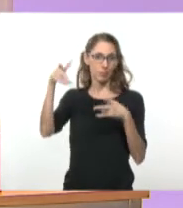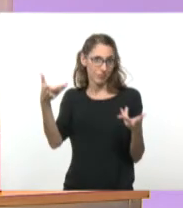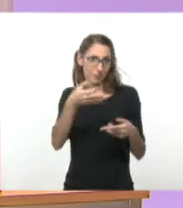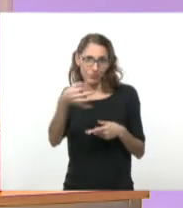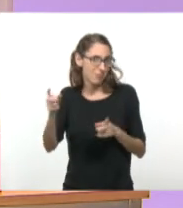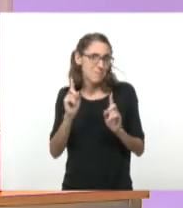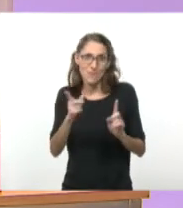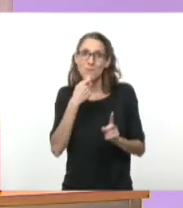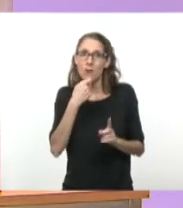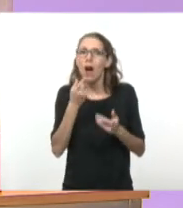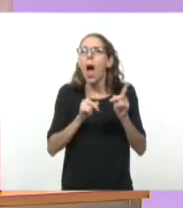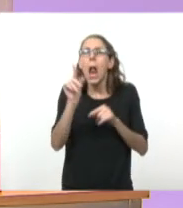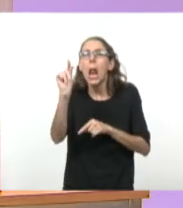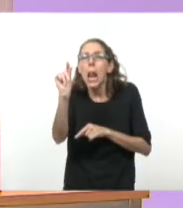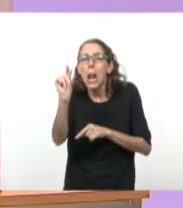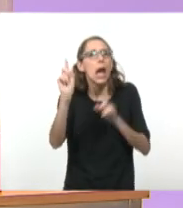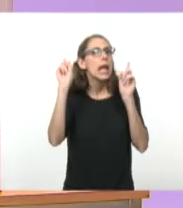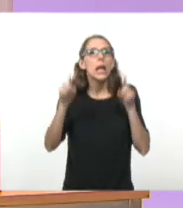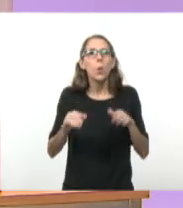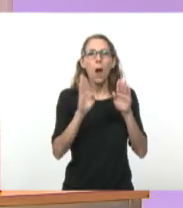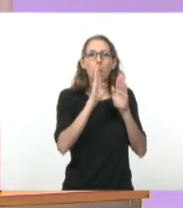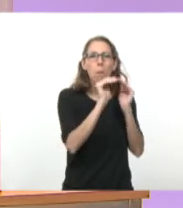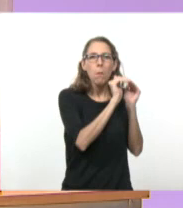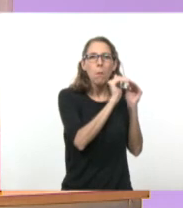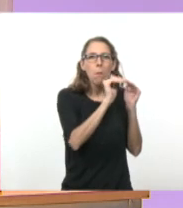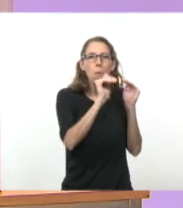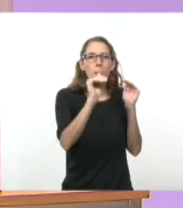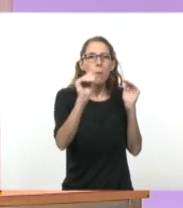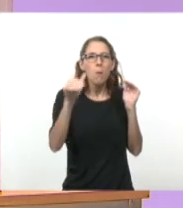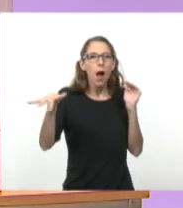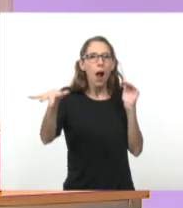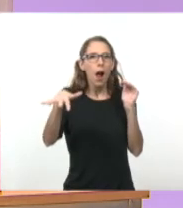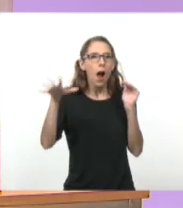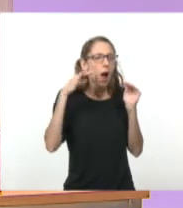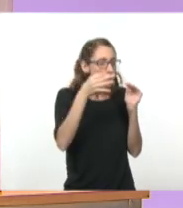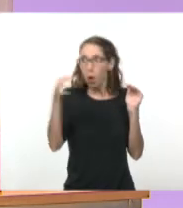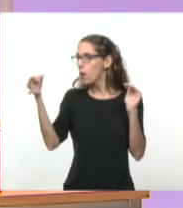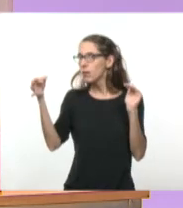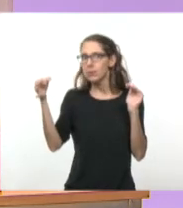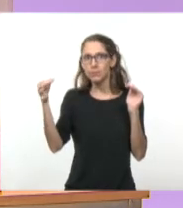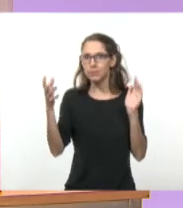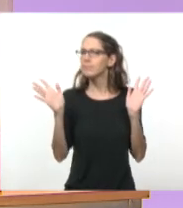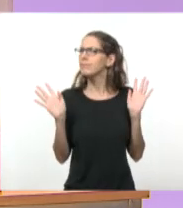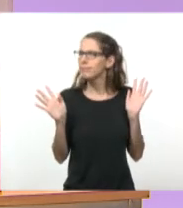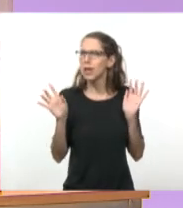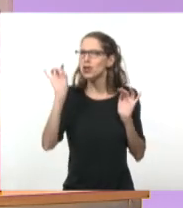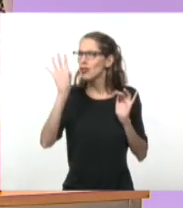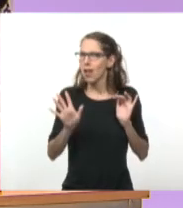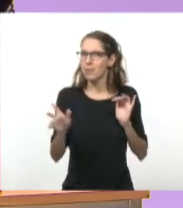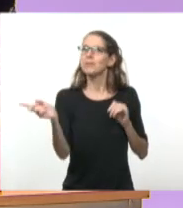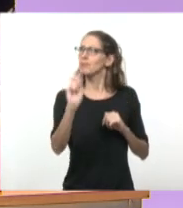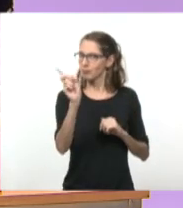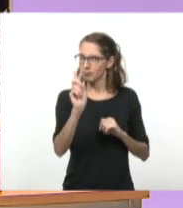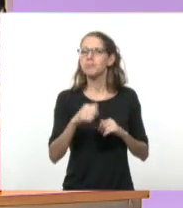por más chiquitito que sea, en la quietud, los ojos van hacia lo que se mueve. Pero no es lo único. También pueden ir